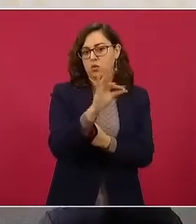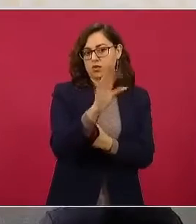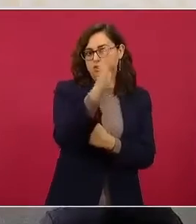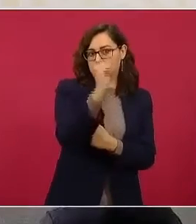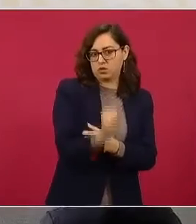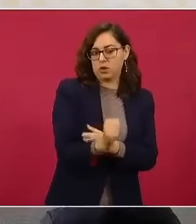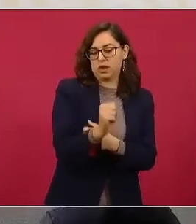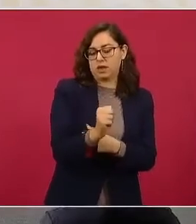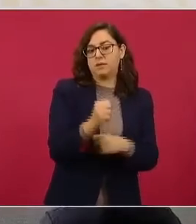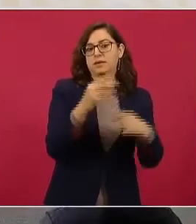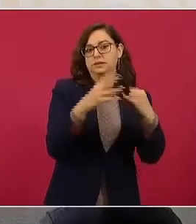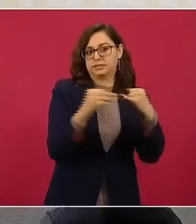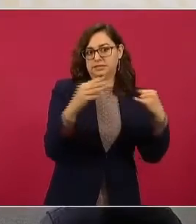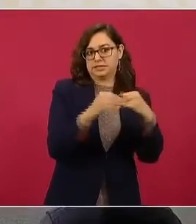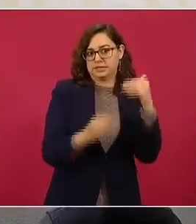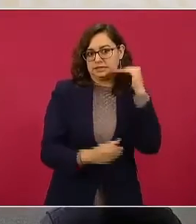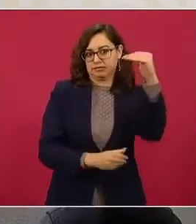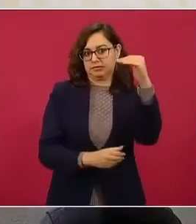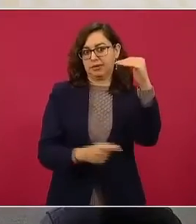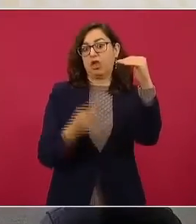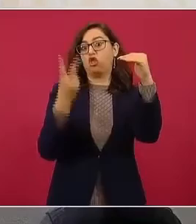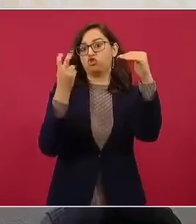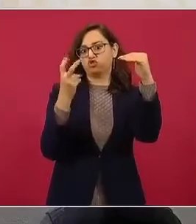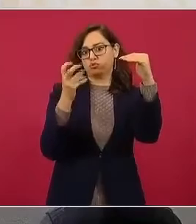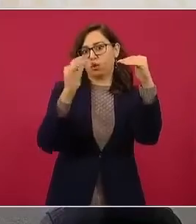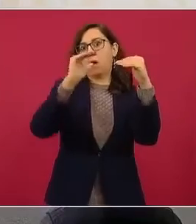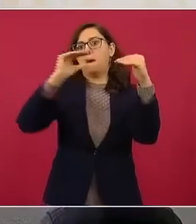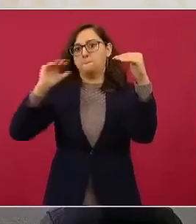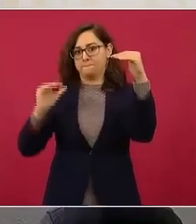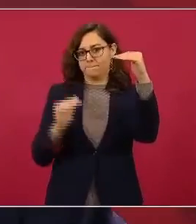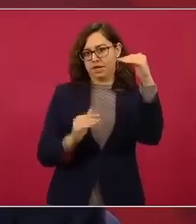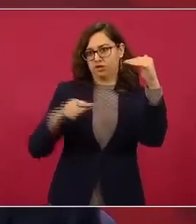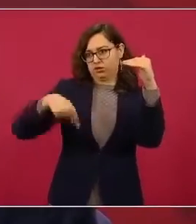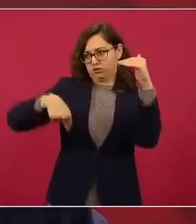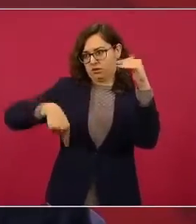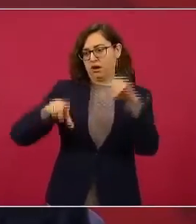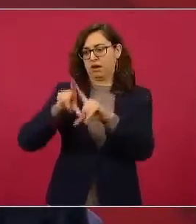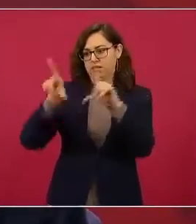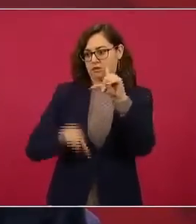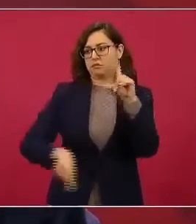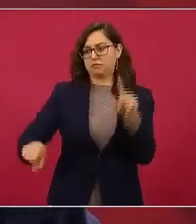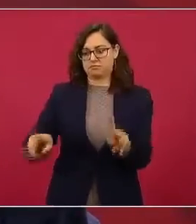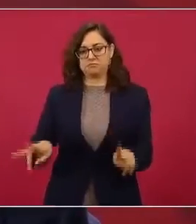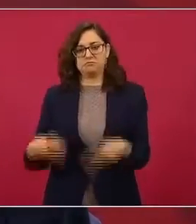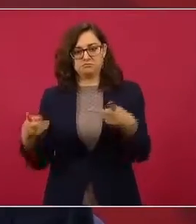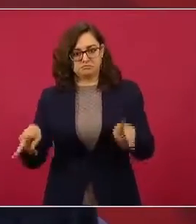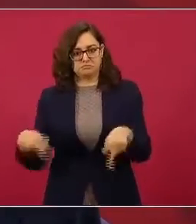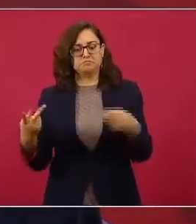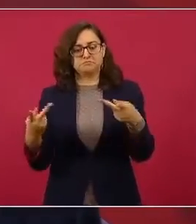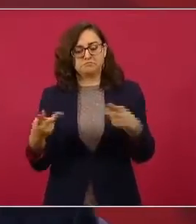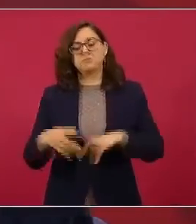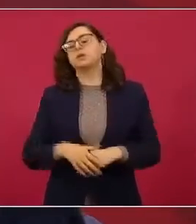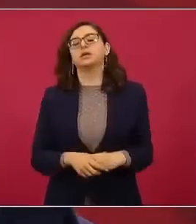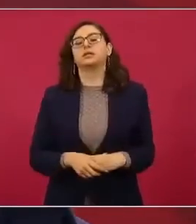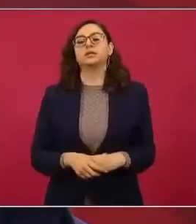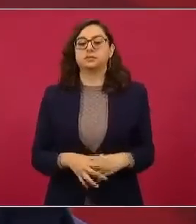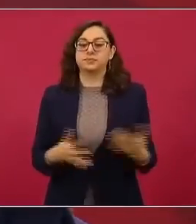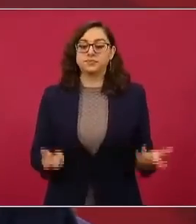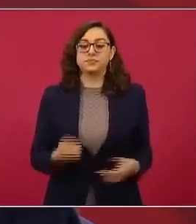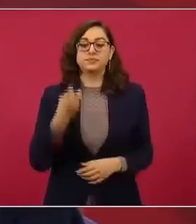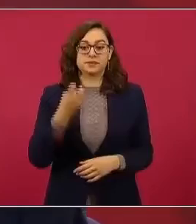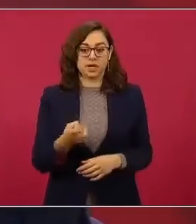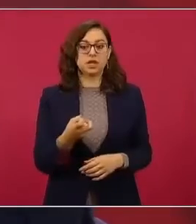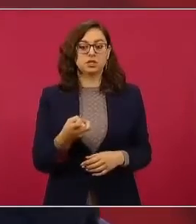centavos, prácticamente dos pesos de diferencia abajo de los precios internacionales con ese